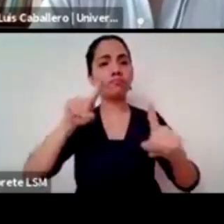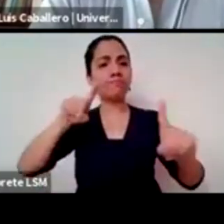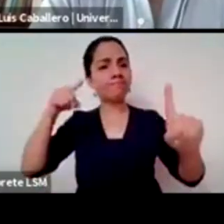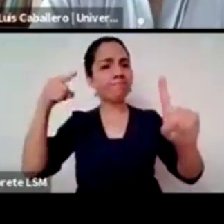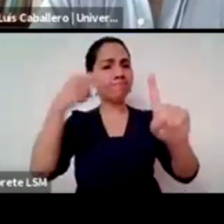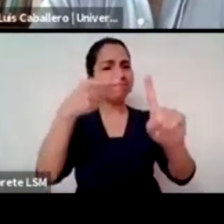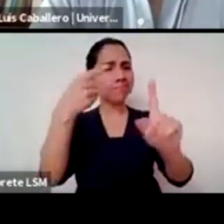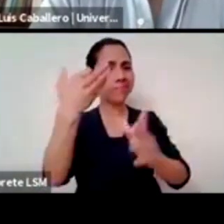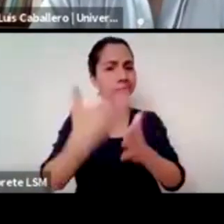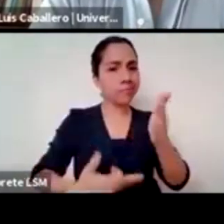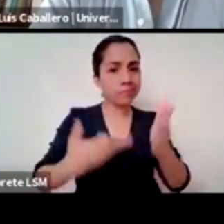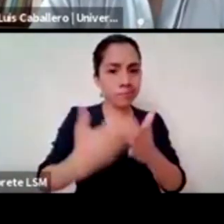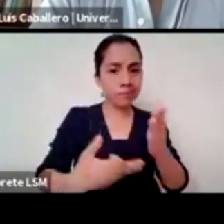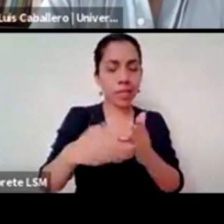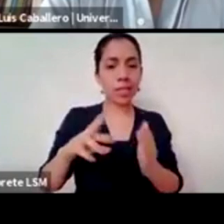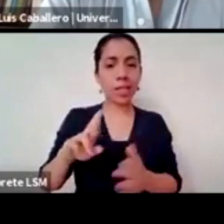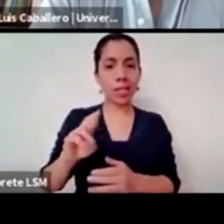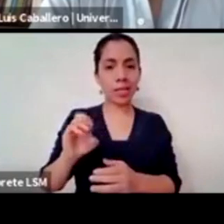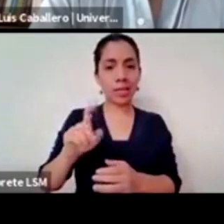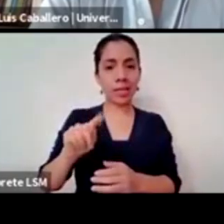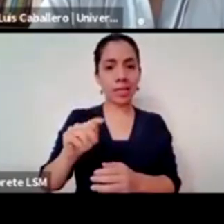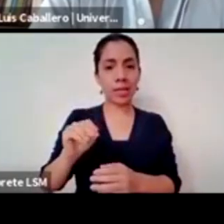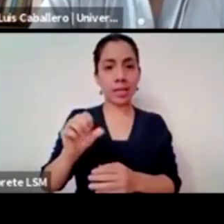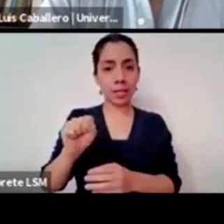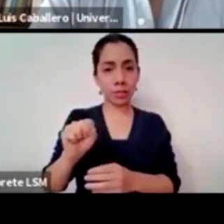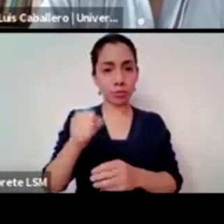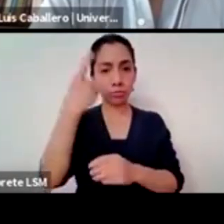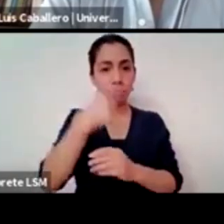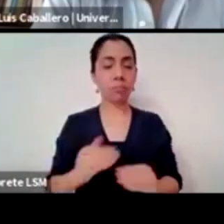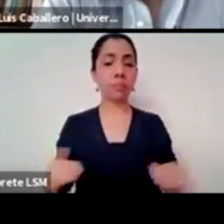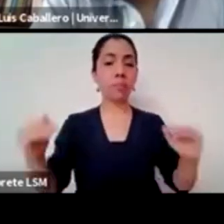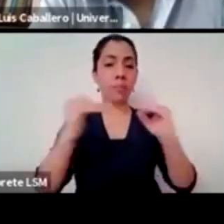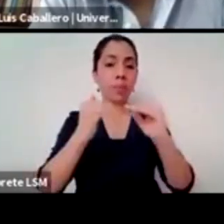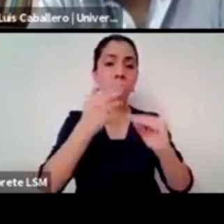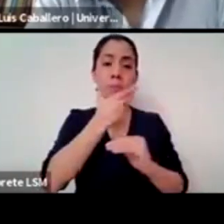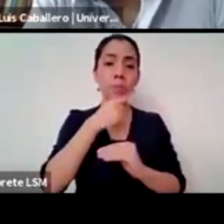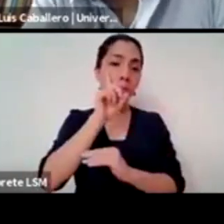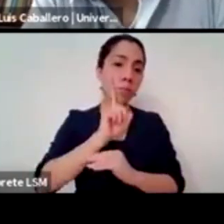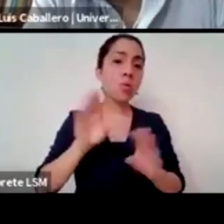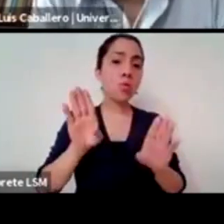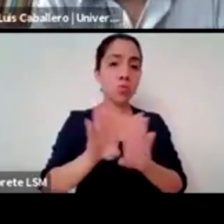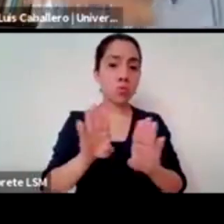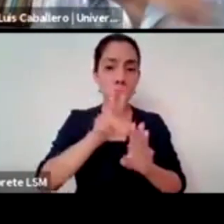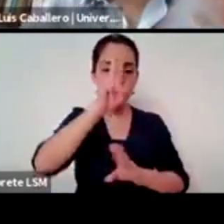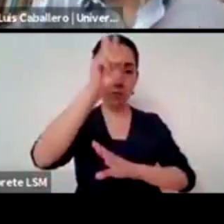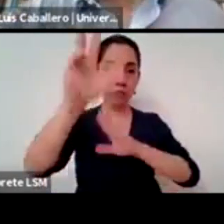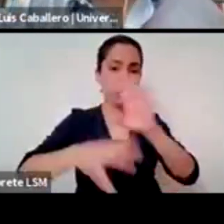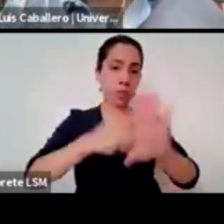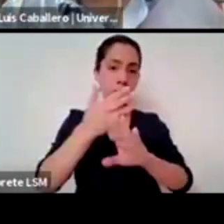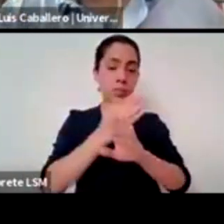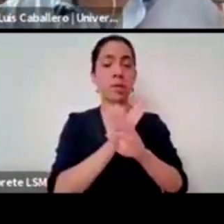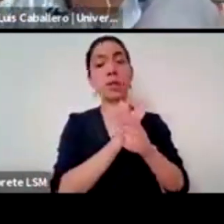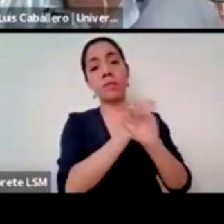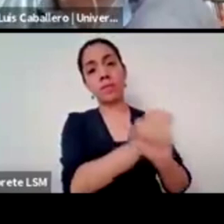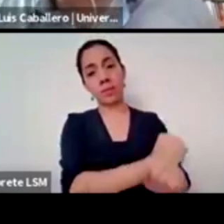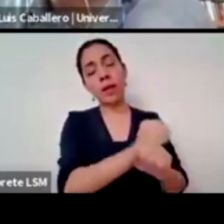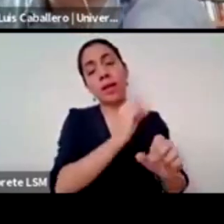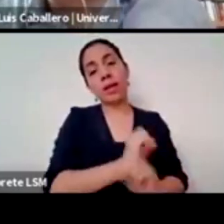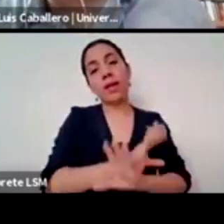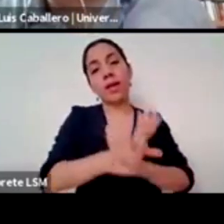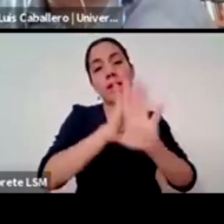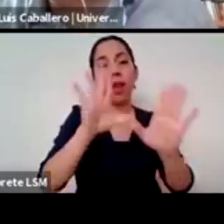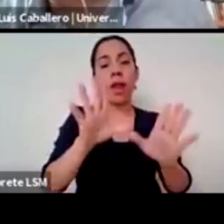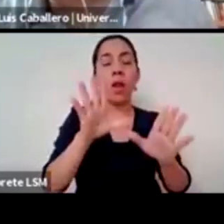lucha por la igualdad sustantiva y la reivindicación de todo tipo de violencia? claramente los sectores más conservadores de la